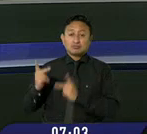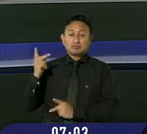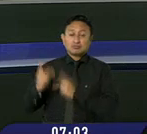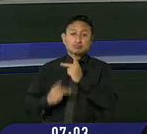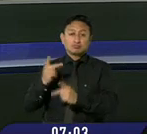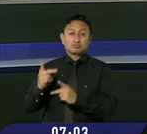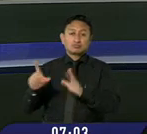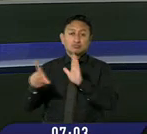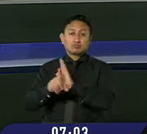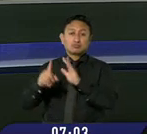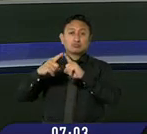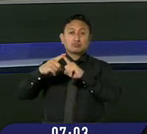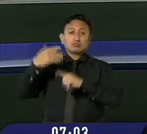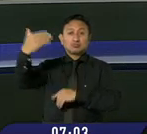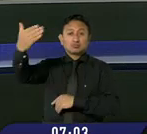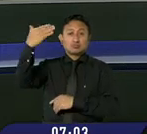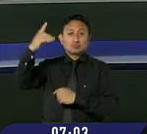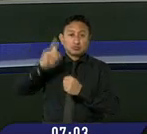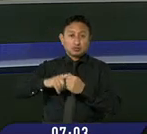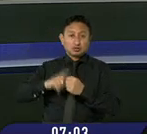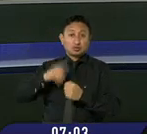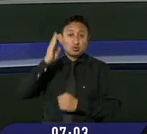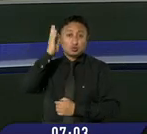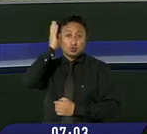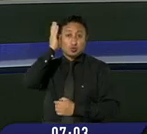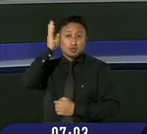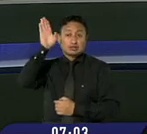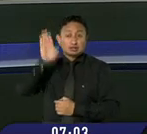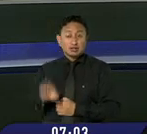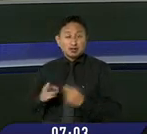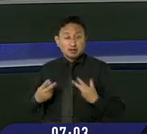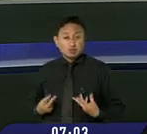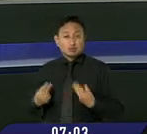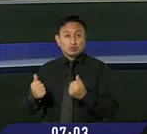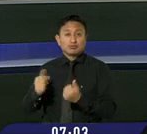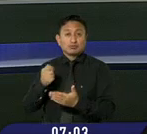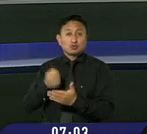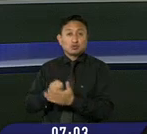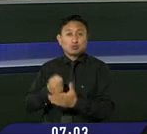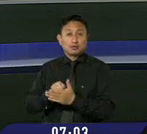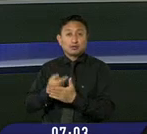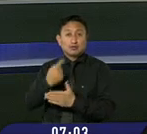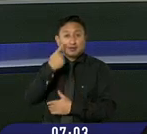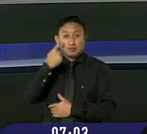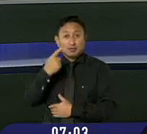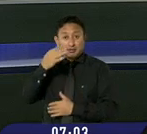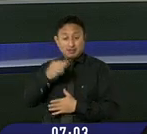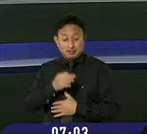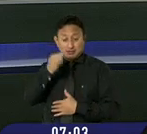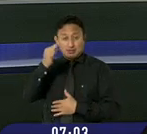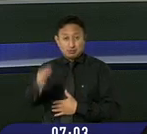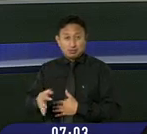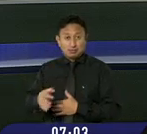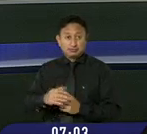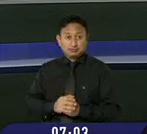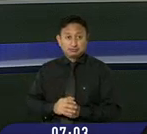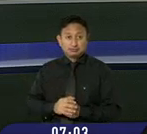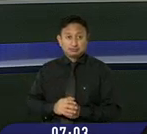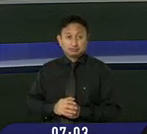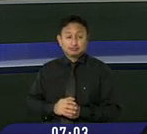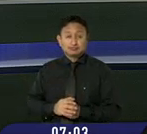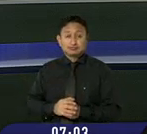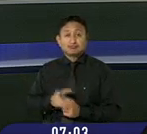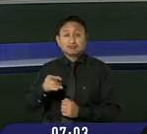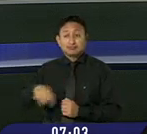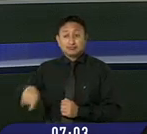contra el exalcalde de Quito, Jorge Yunda, por presunto peculado en la compra de pruebas por el COVID sobre el COVID,